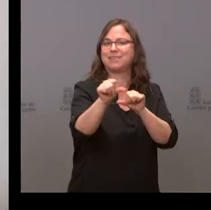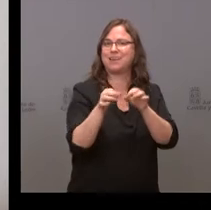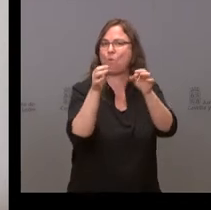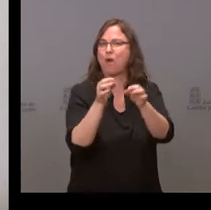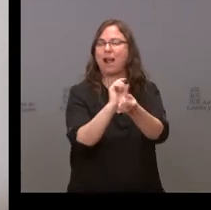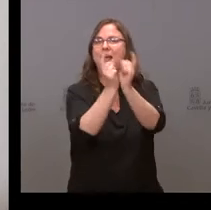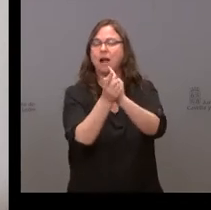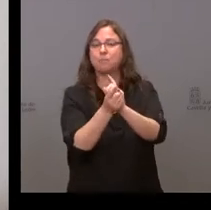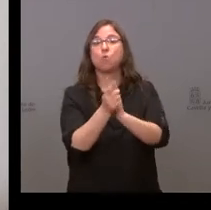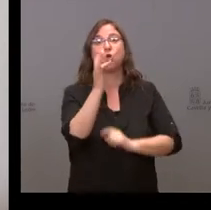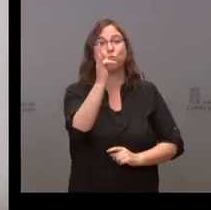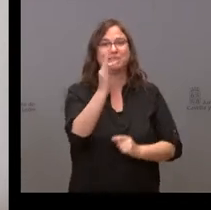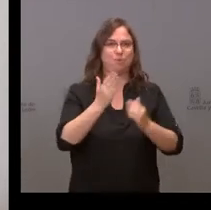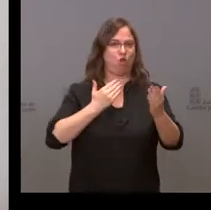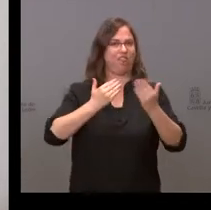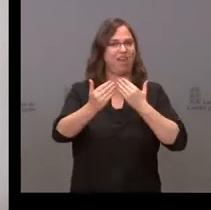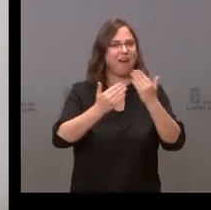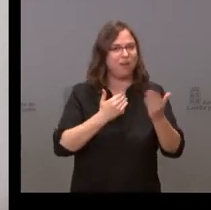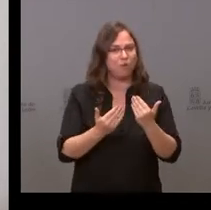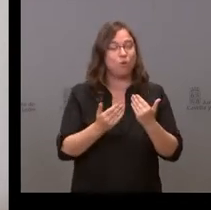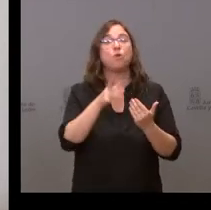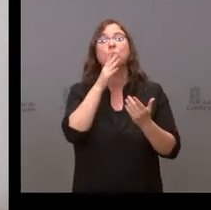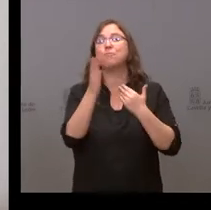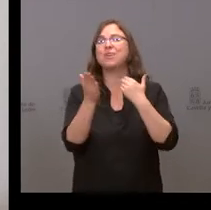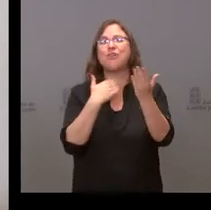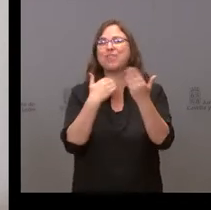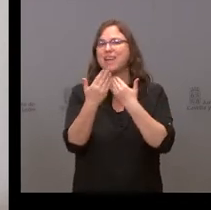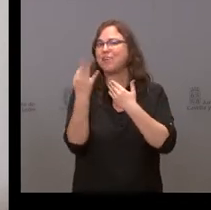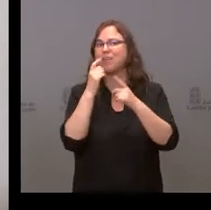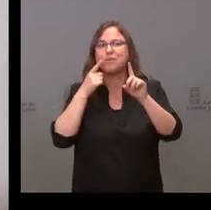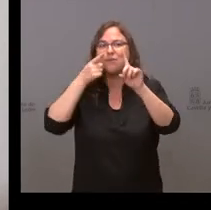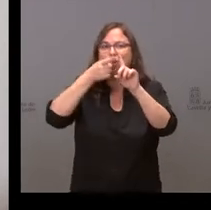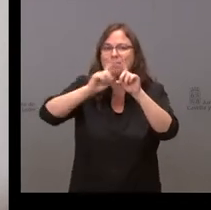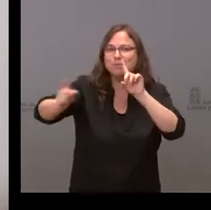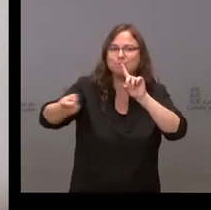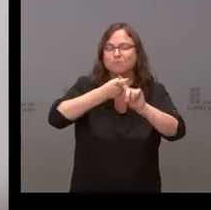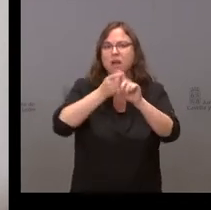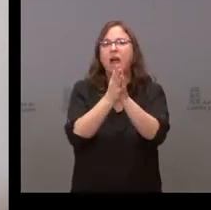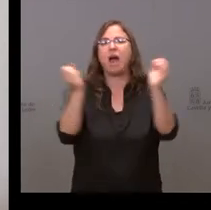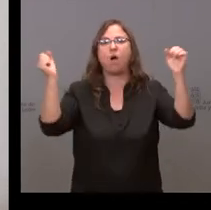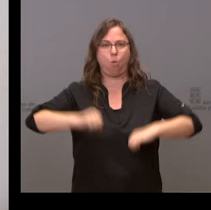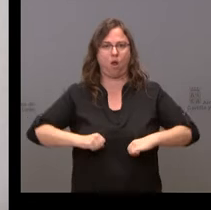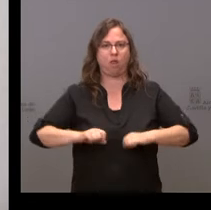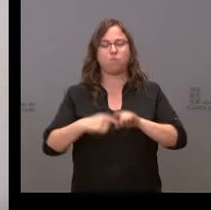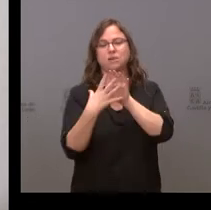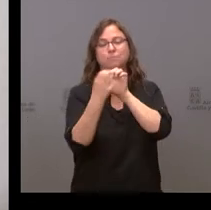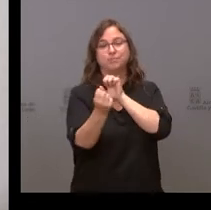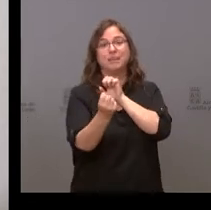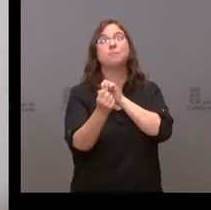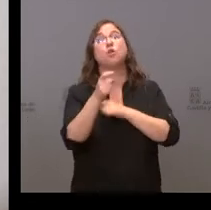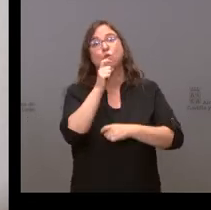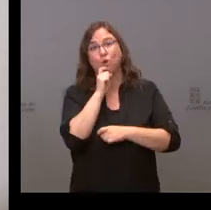Es bueno el diálogo, pero el diálogo tiene que llegar a un acuerdo y a un entendimiento y eso solo se hace con el trabajo